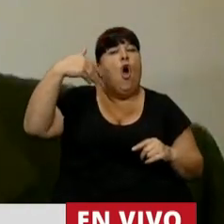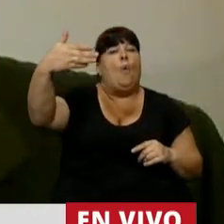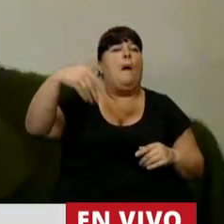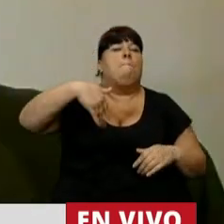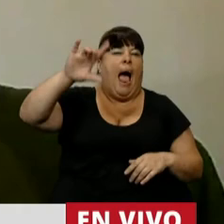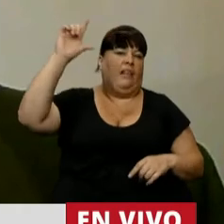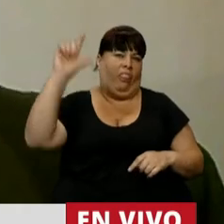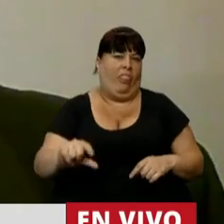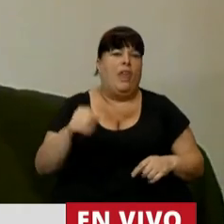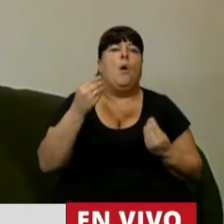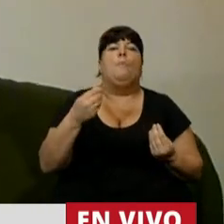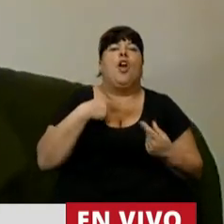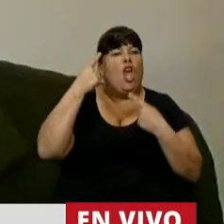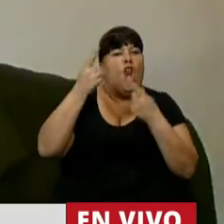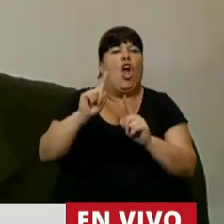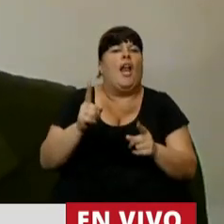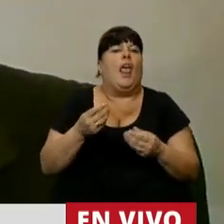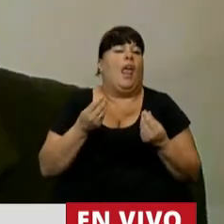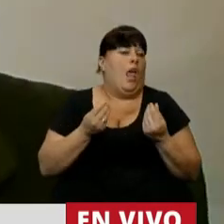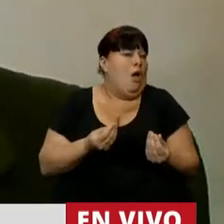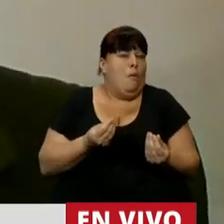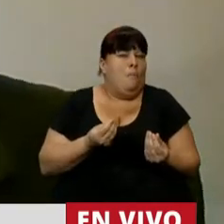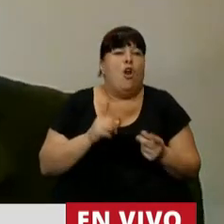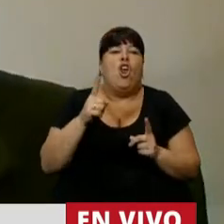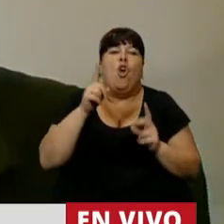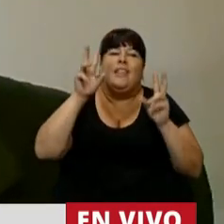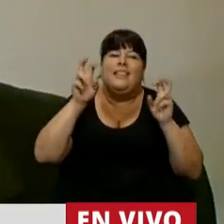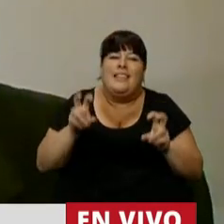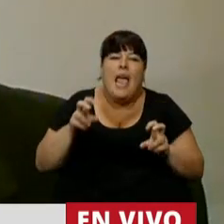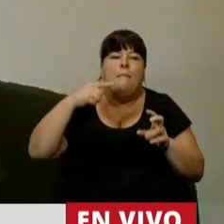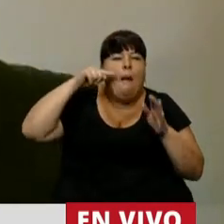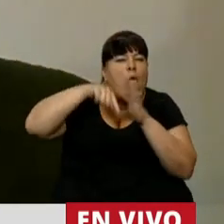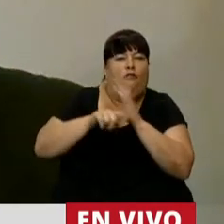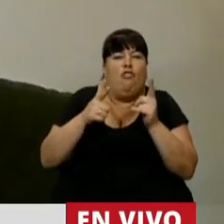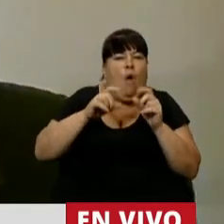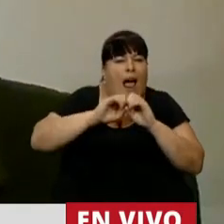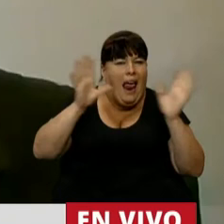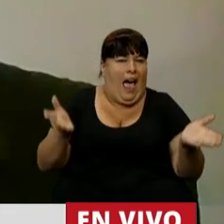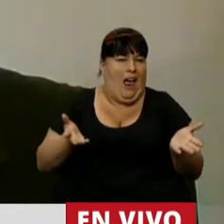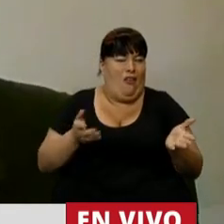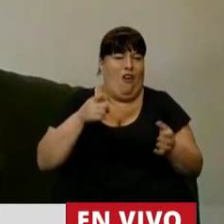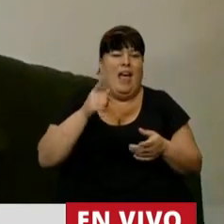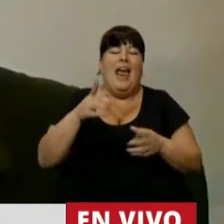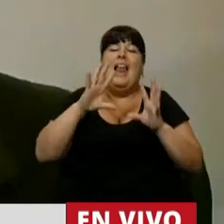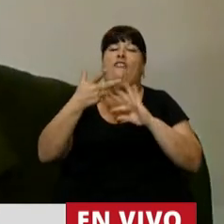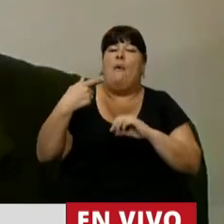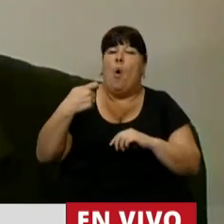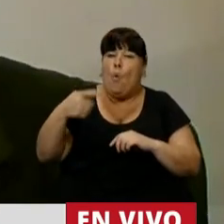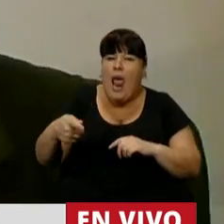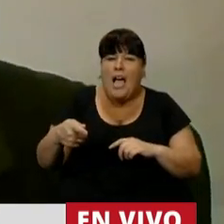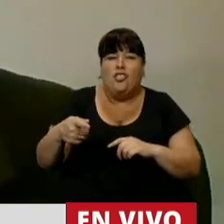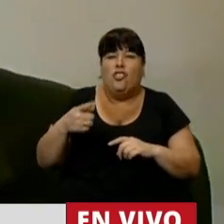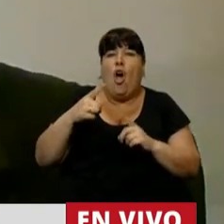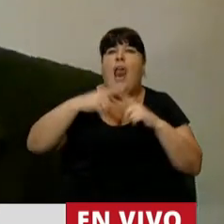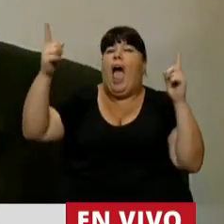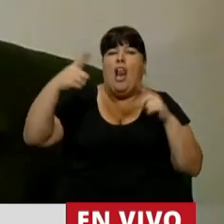mayor caída ¿y por qué no creemos? porque no se abordan las cuestiones de fondo el sistema previsional argentino es